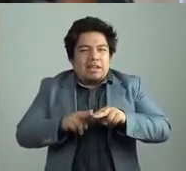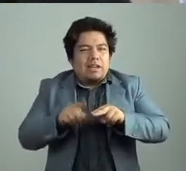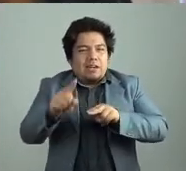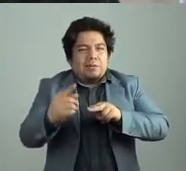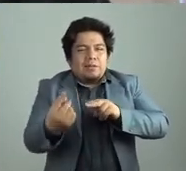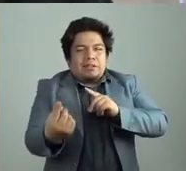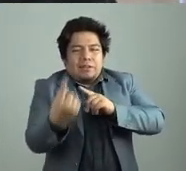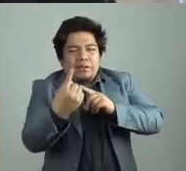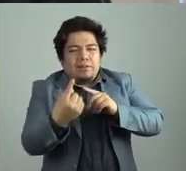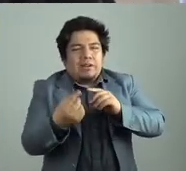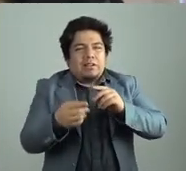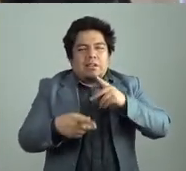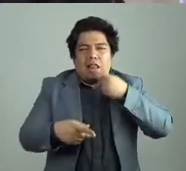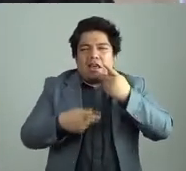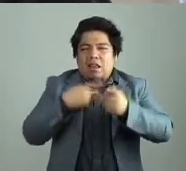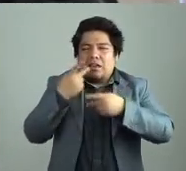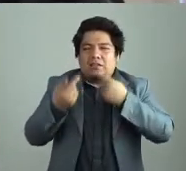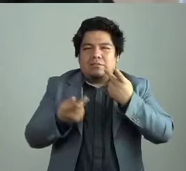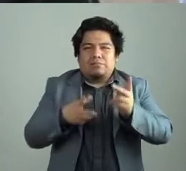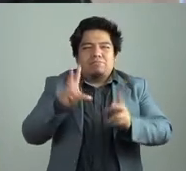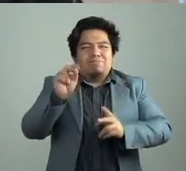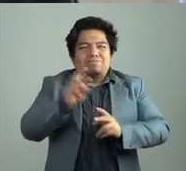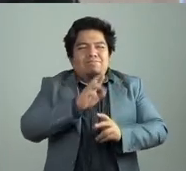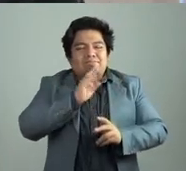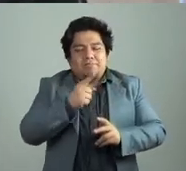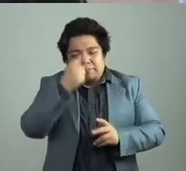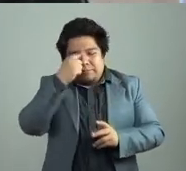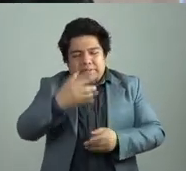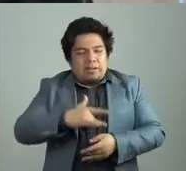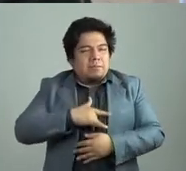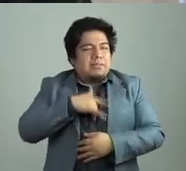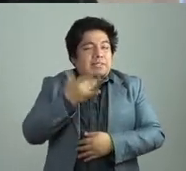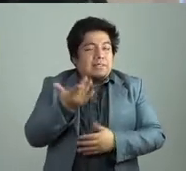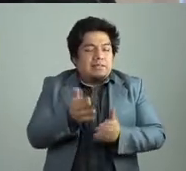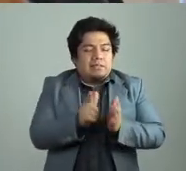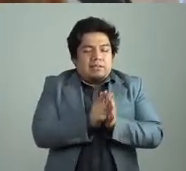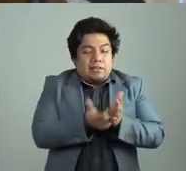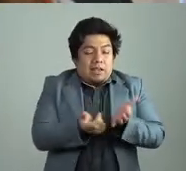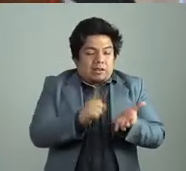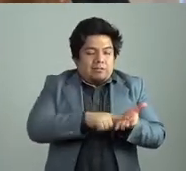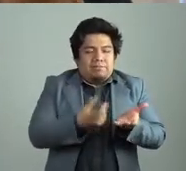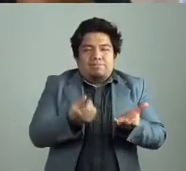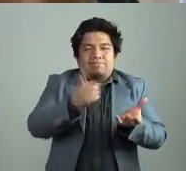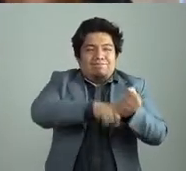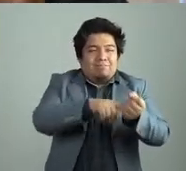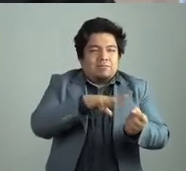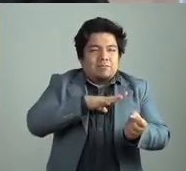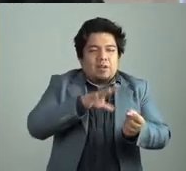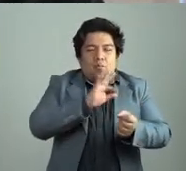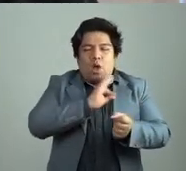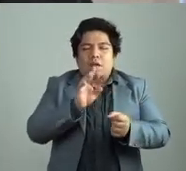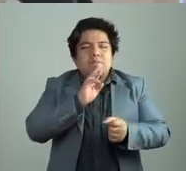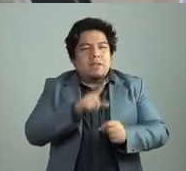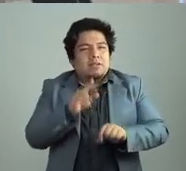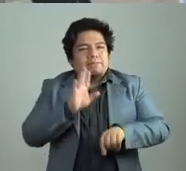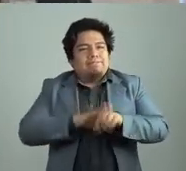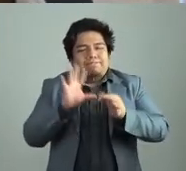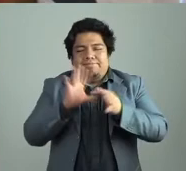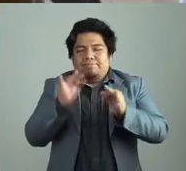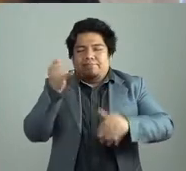como crónicas, etcétera, ¿no? Sino siempre todo está mucho más, este, retorcido, más con claroscuros, con